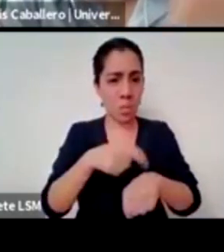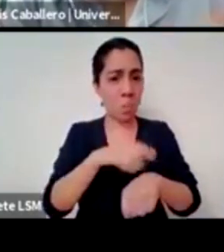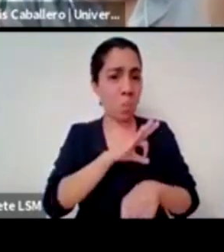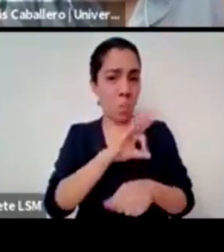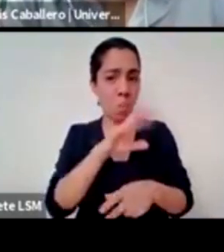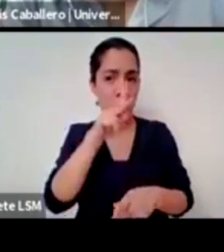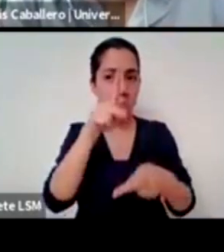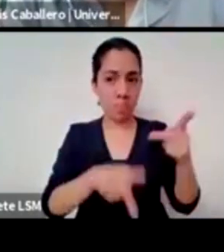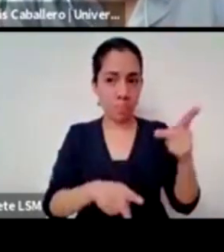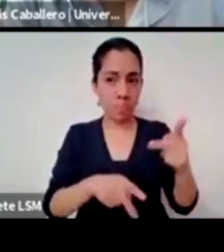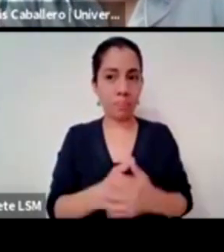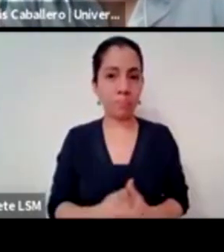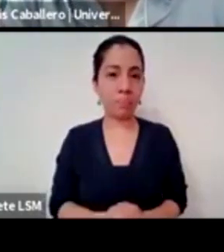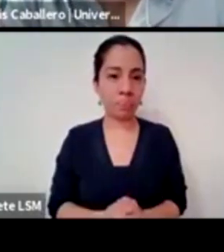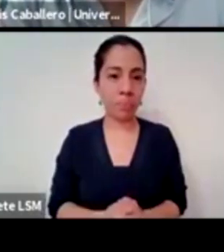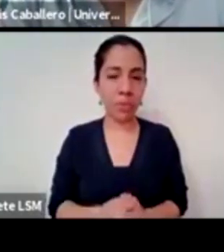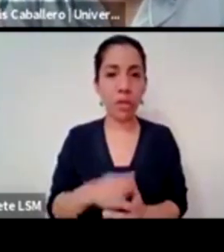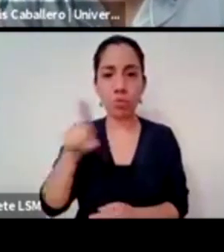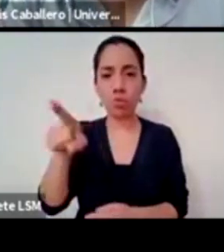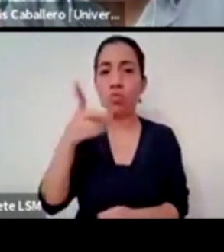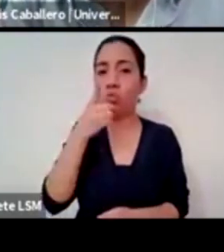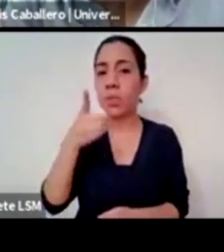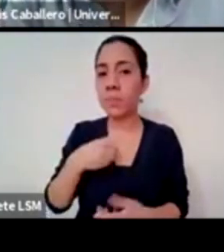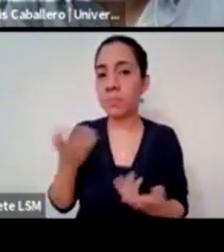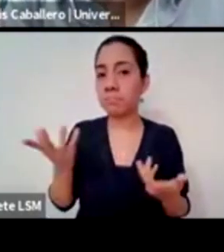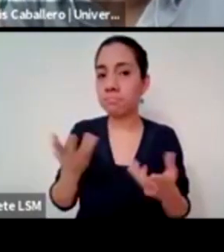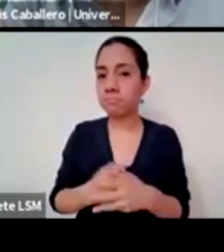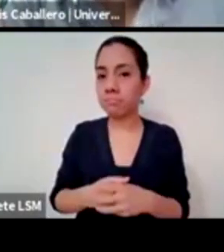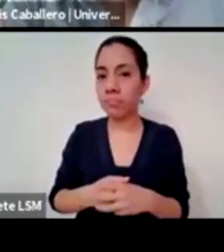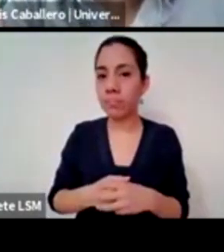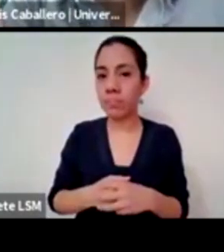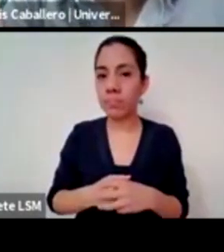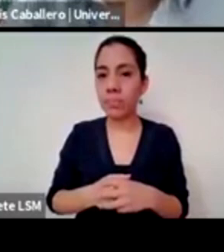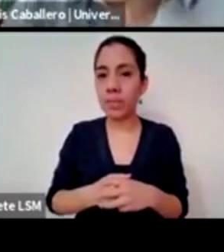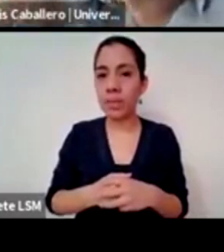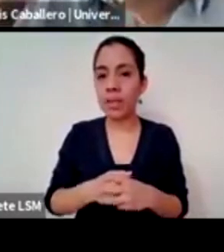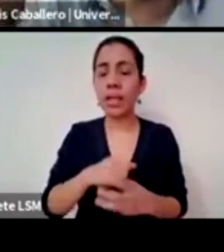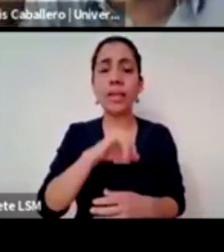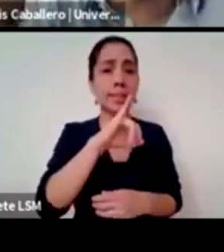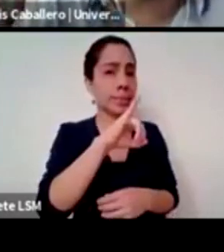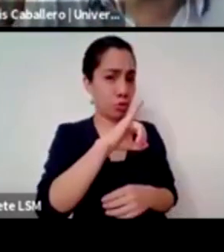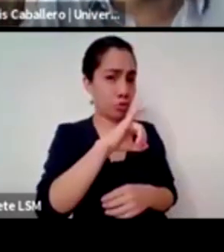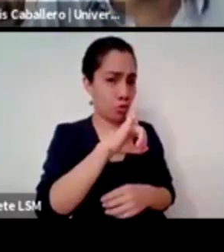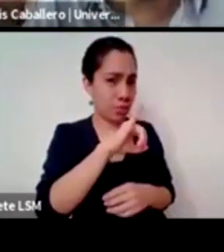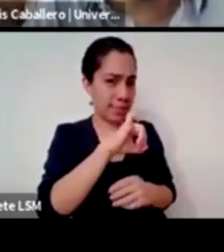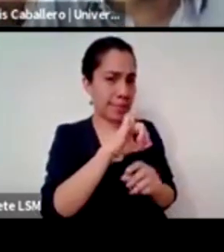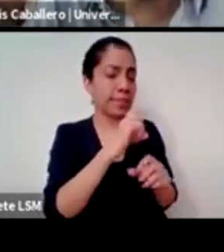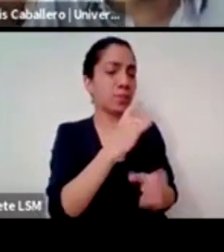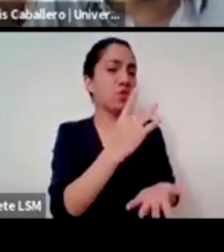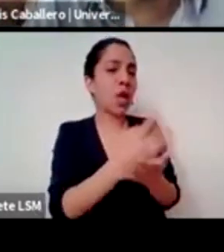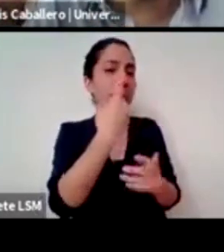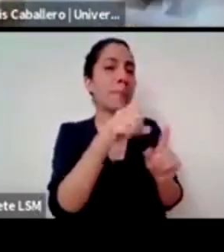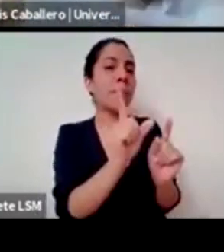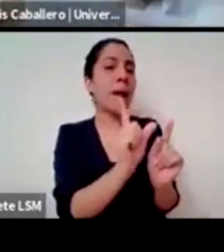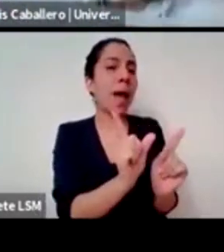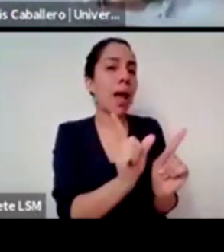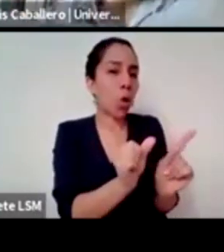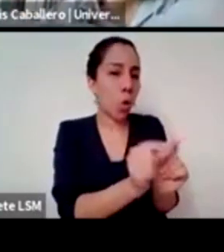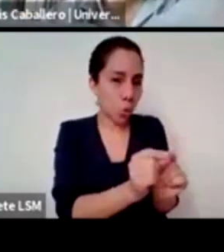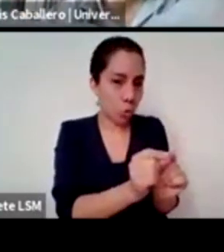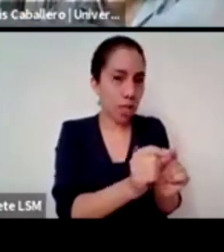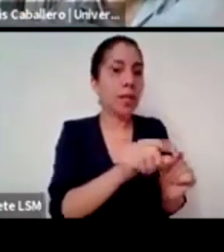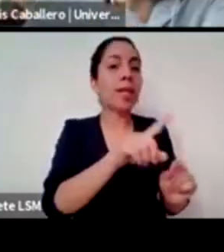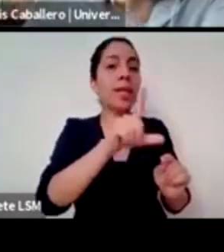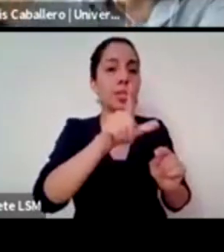lo que usted me diga si sigue gamas es para más o menos acotar un poquito y luego viene